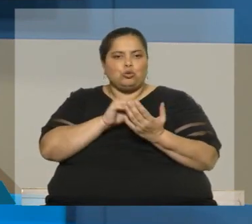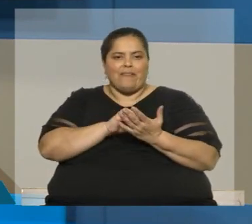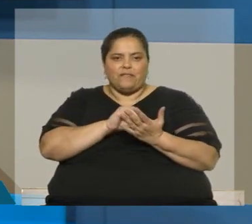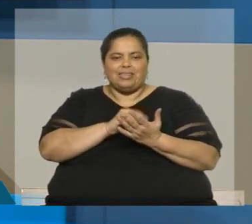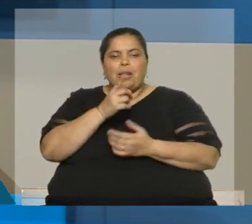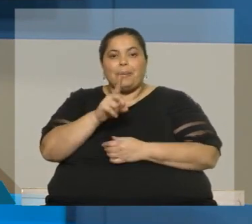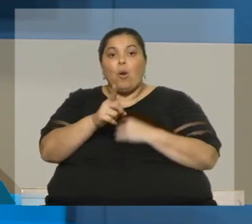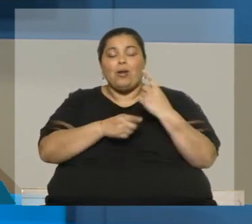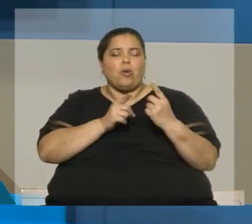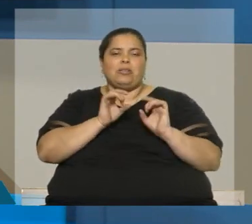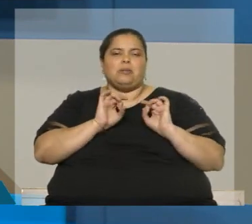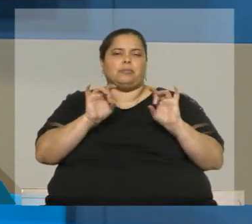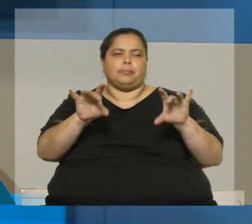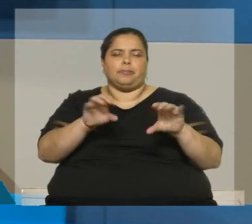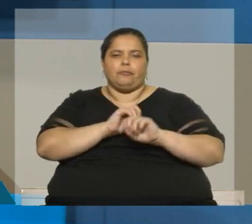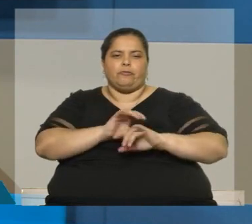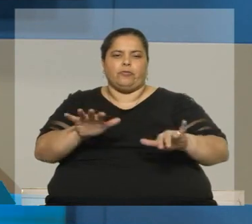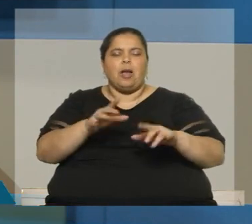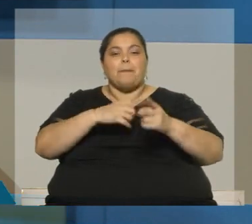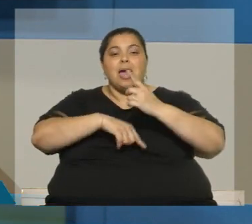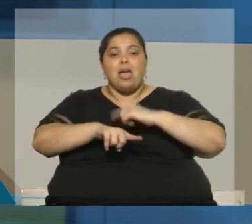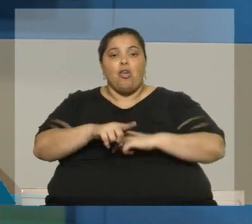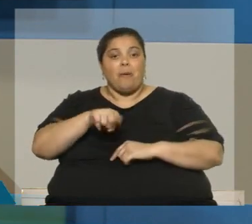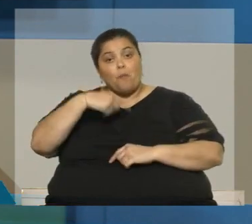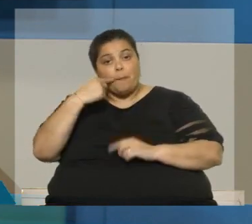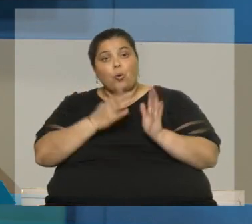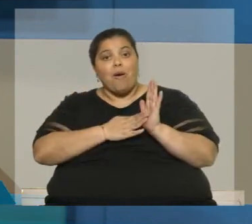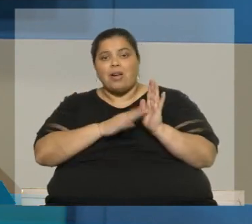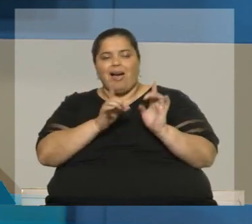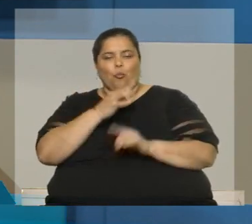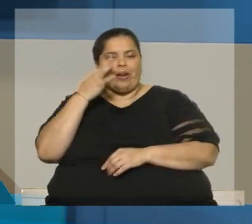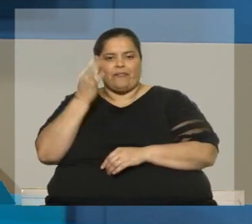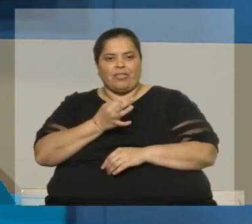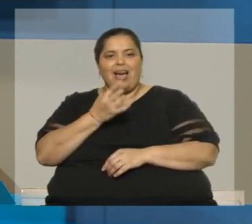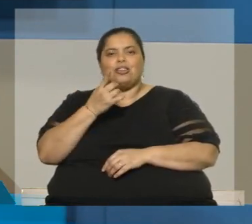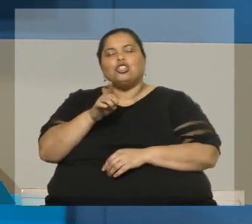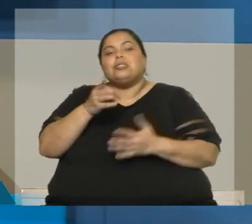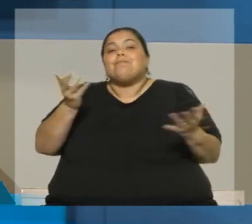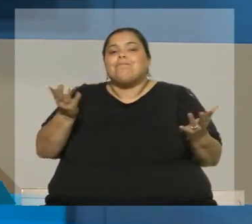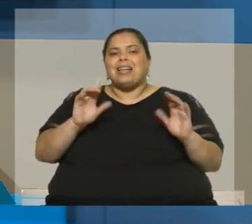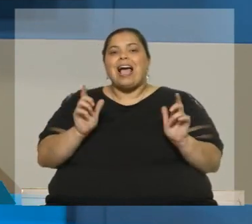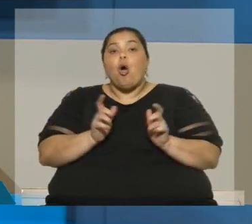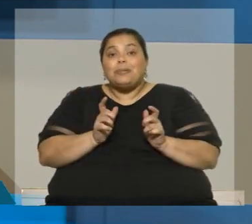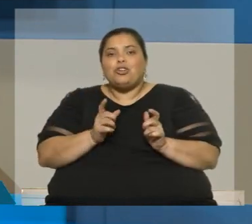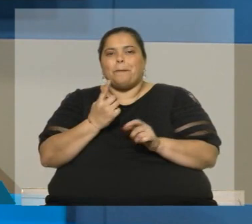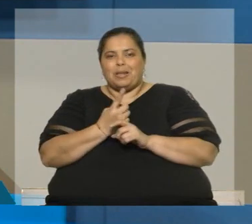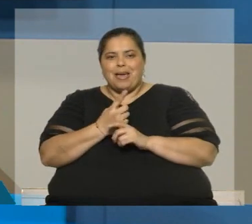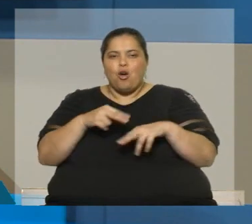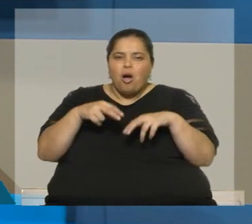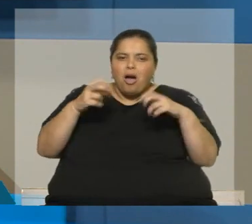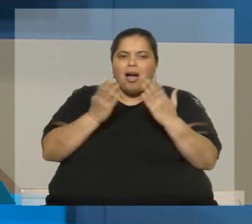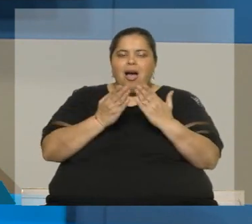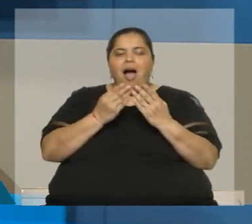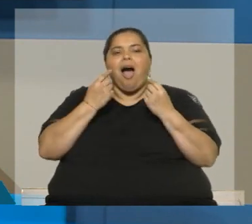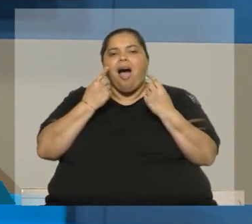infecciones que se han demostrado posteriormente que no eran ciertas. Por lo tanto, la comisión lo que intenta es delimitar primero el uso ilegal